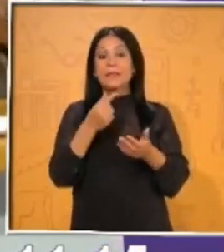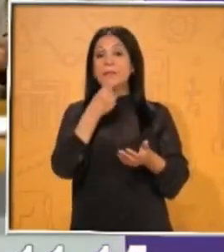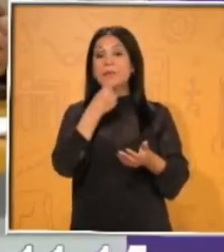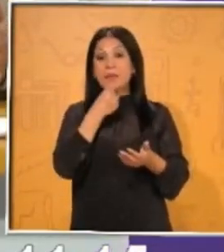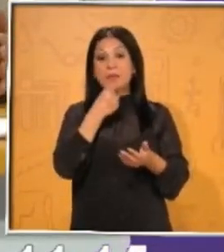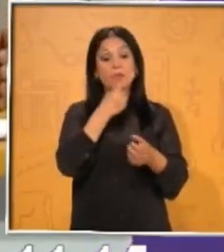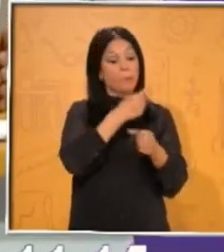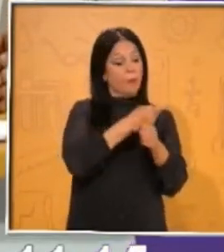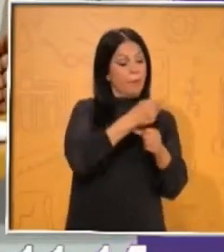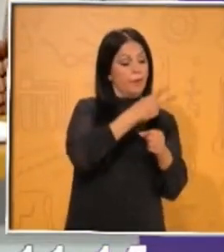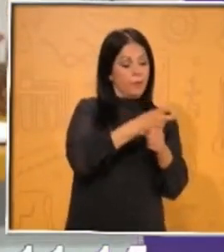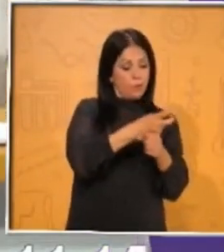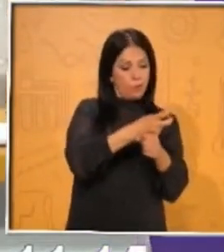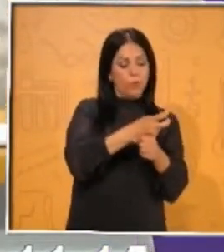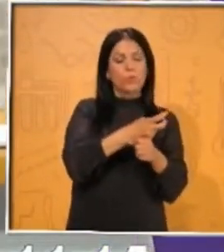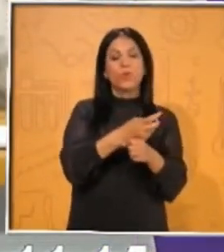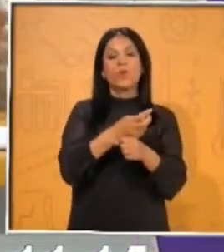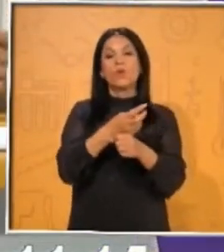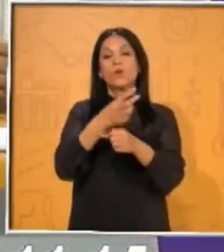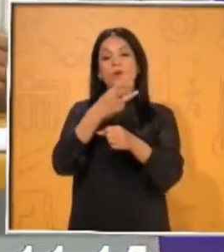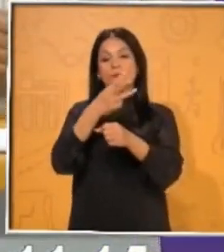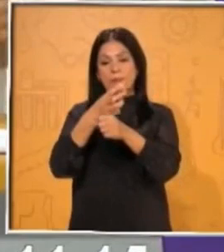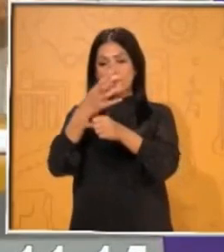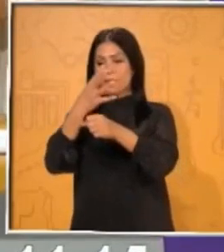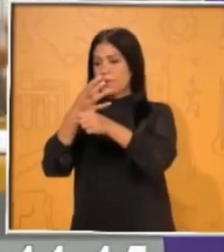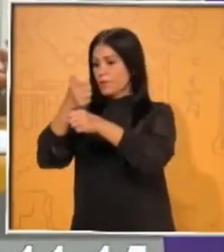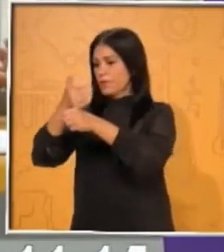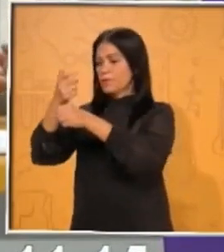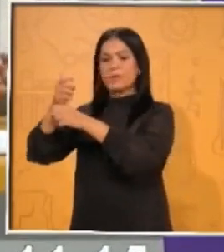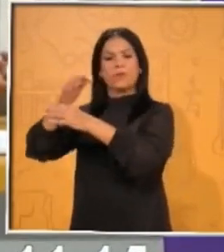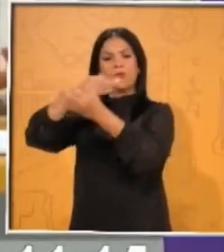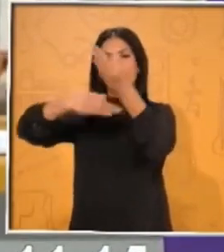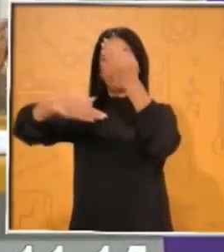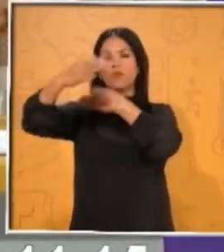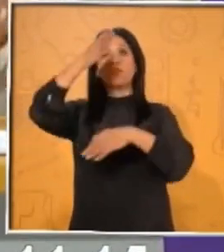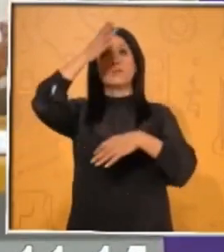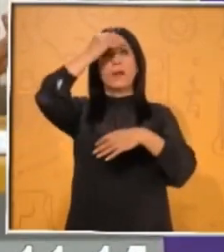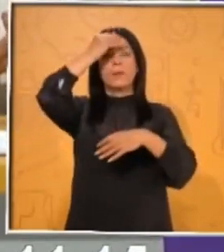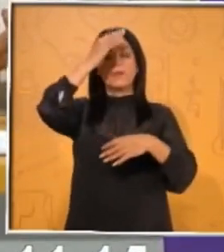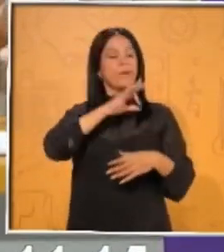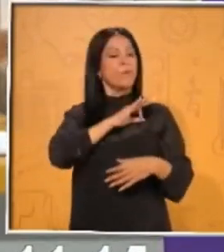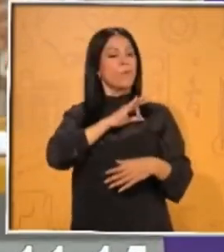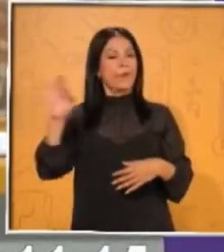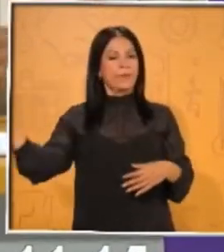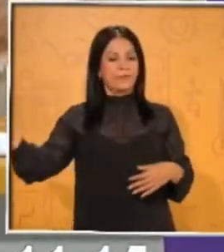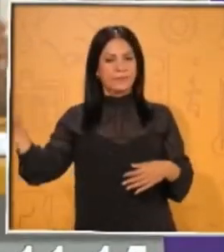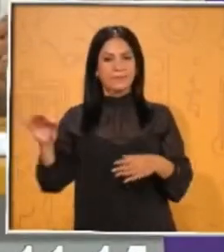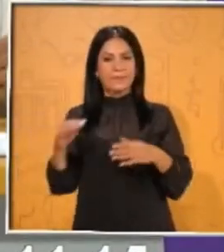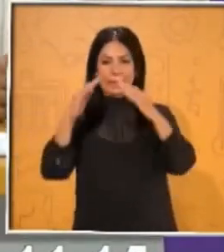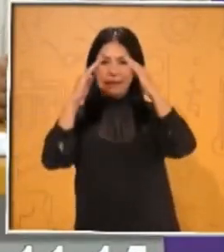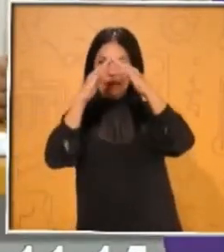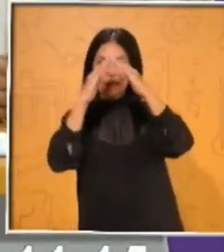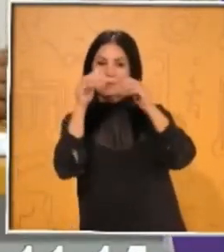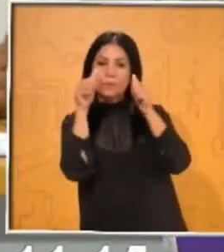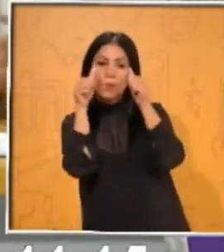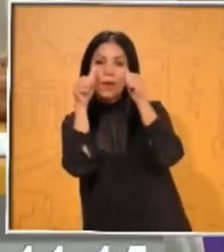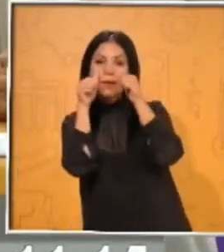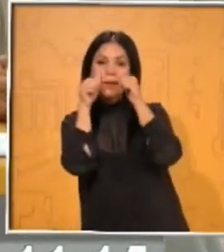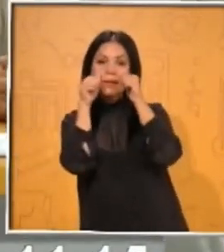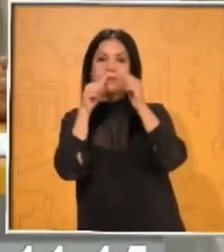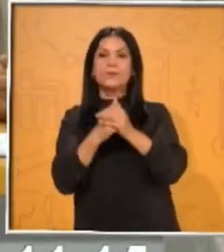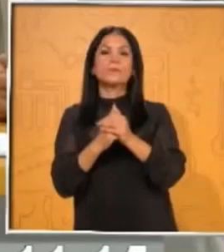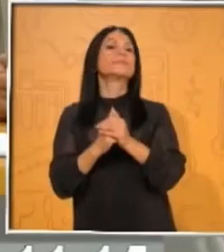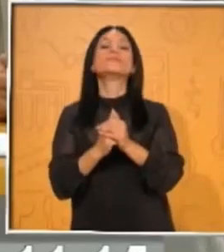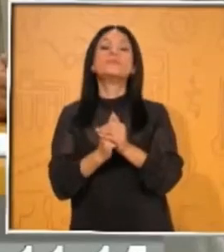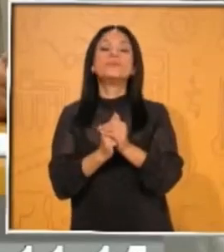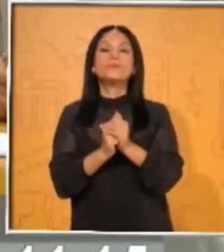quinto y sexto y alumnos podrán aprender también. Entonces los invitamos a todos a que desde su casa estén muy atentos y vayan dándole seguimiento a lo que ahorita nos va a